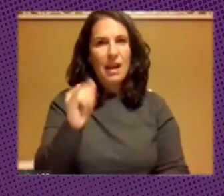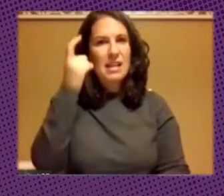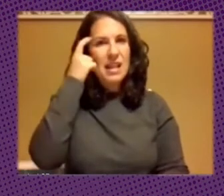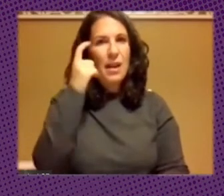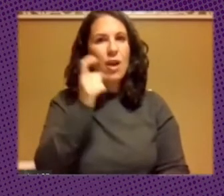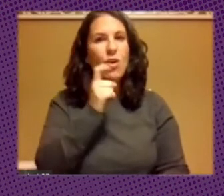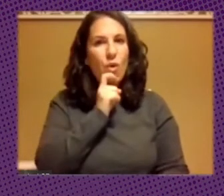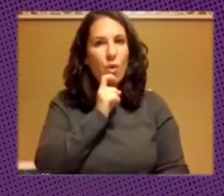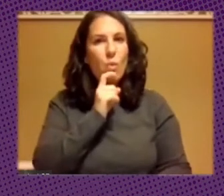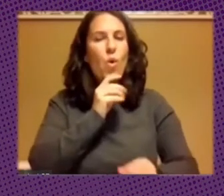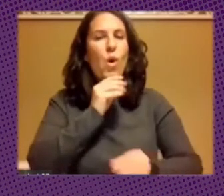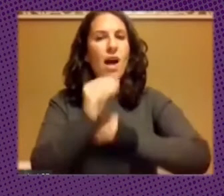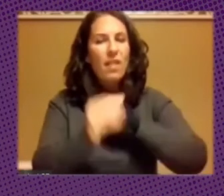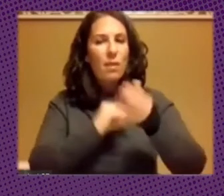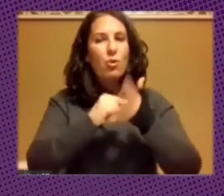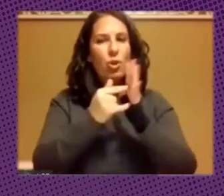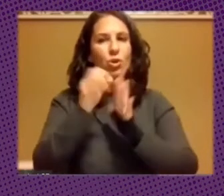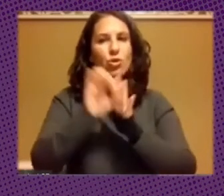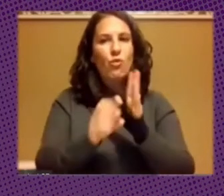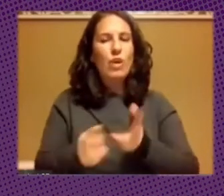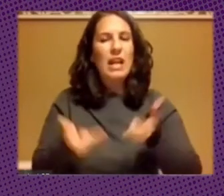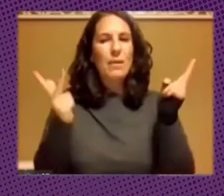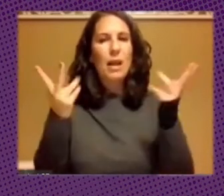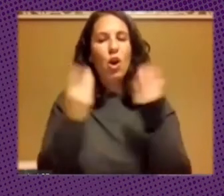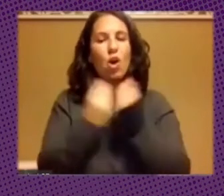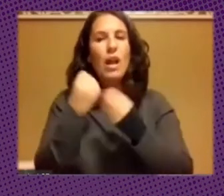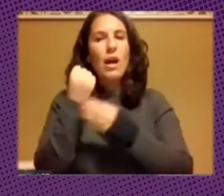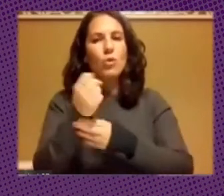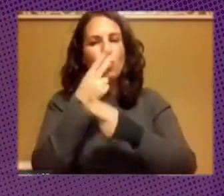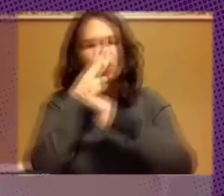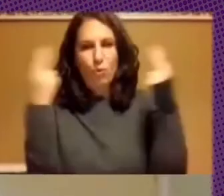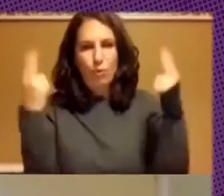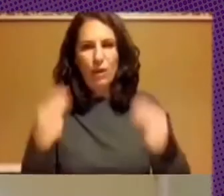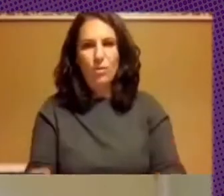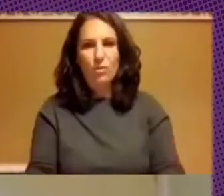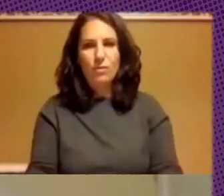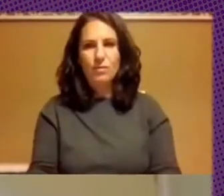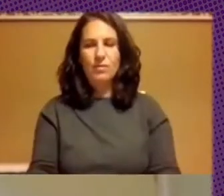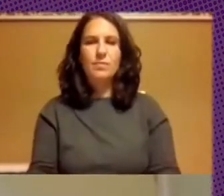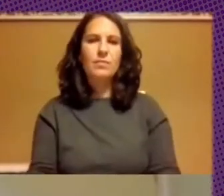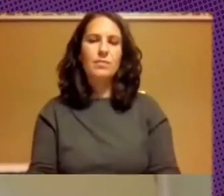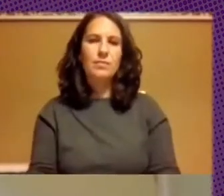proyectos de software libre con apoyo público bueno